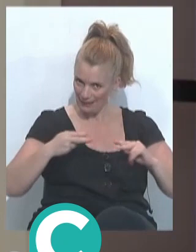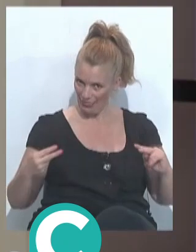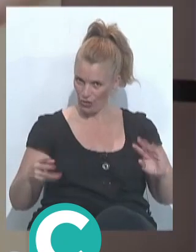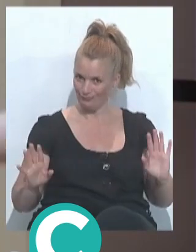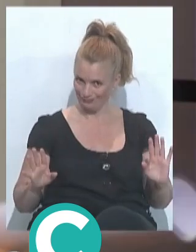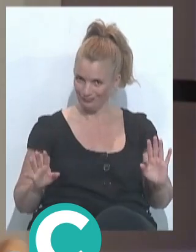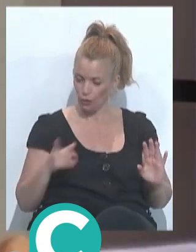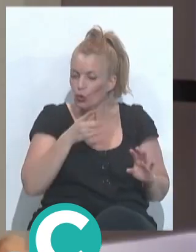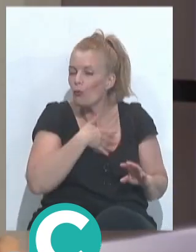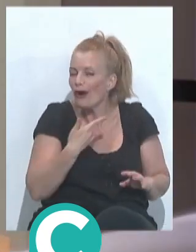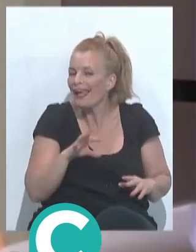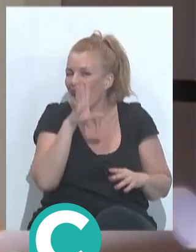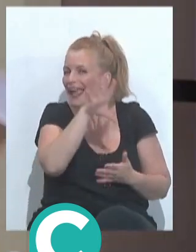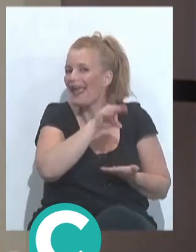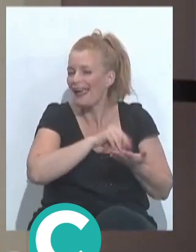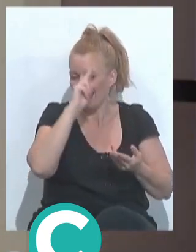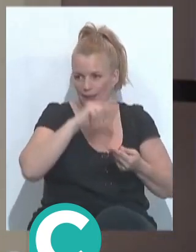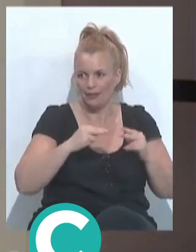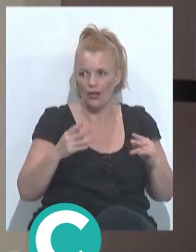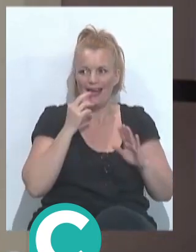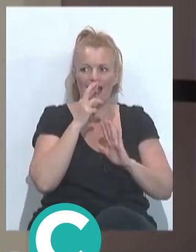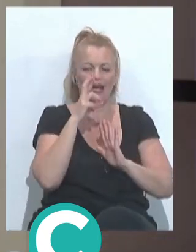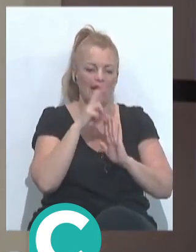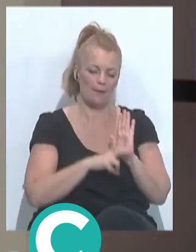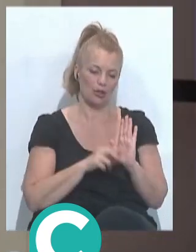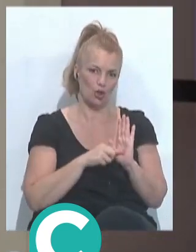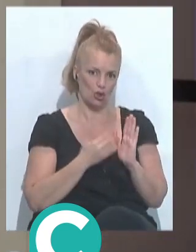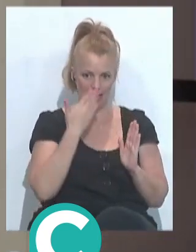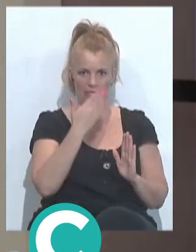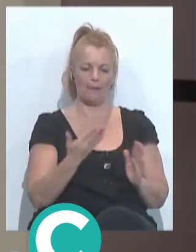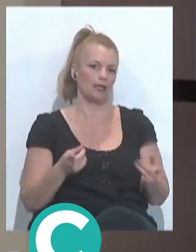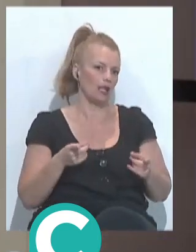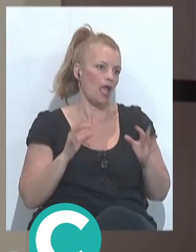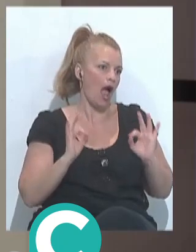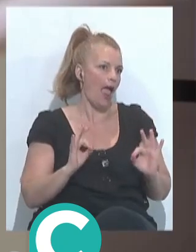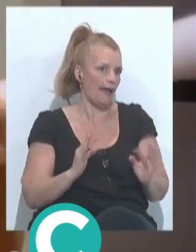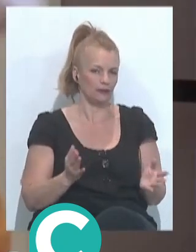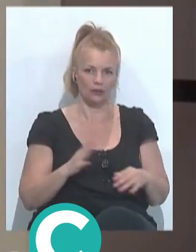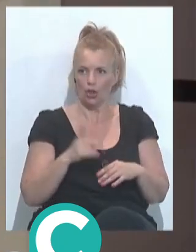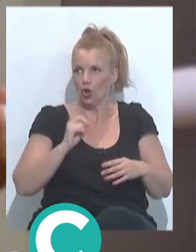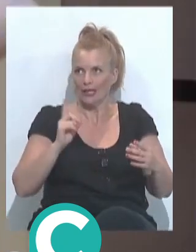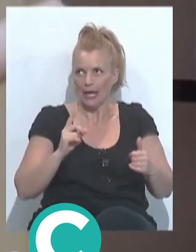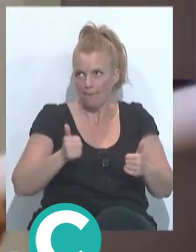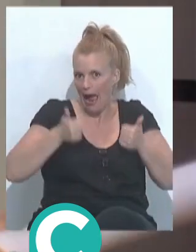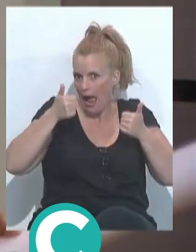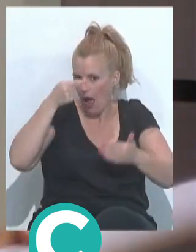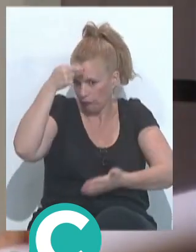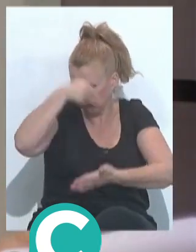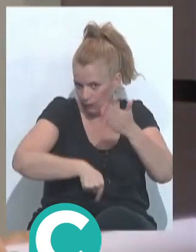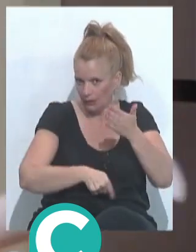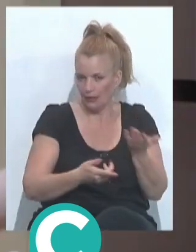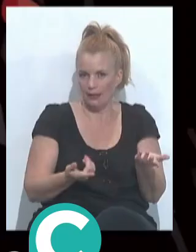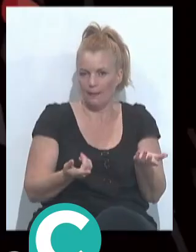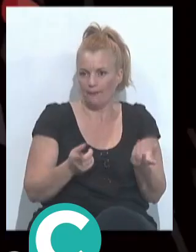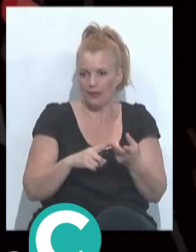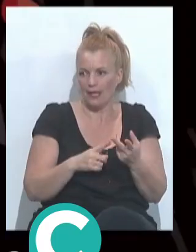quiere interpretarlo totalmente porque sinceramente el reglamento es el que tampoco tiene gran historia el espíritu de la norma